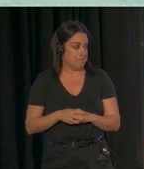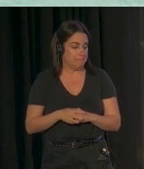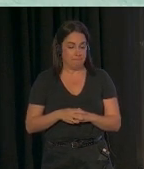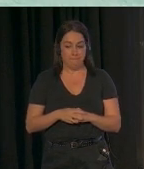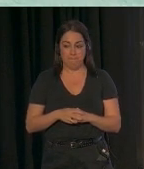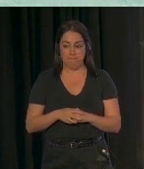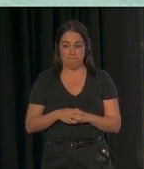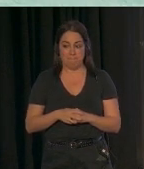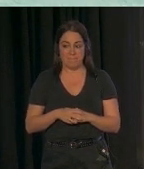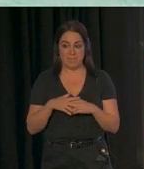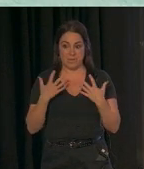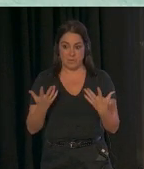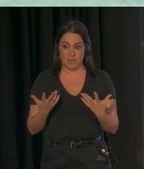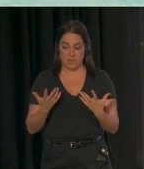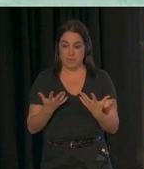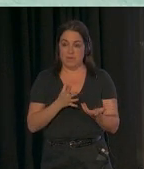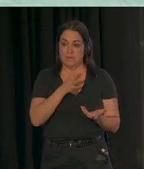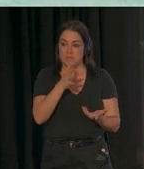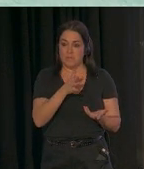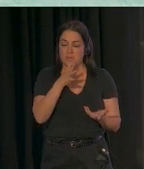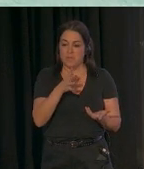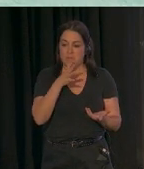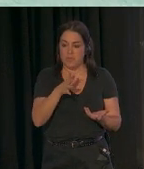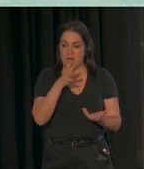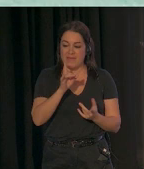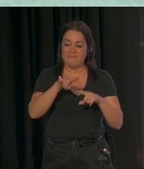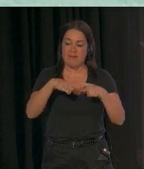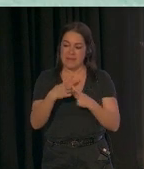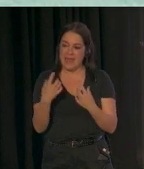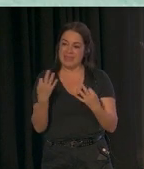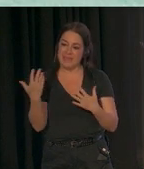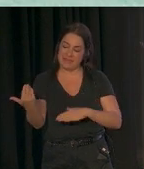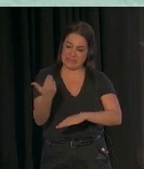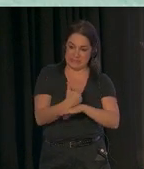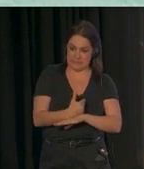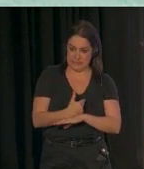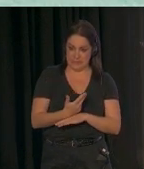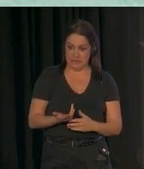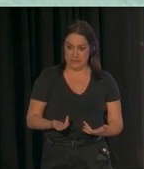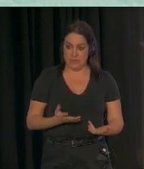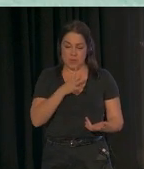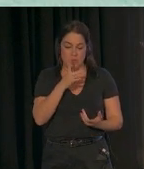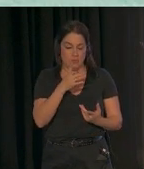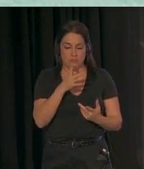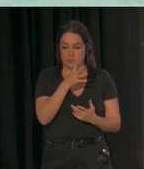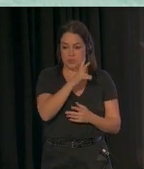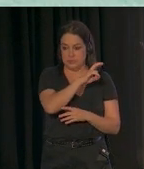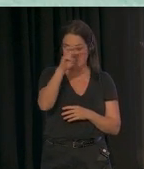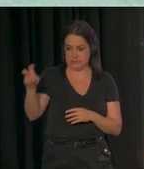Así que, bueno, ¿por qué deberían las familias venir a IPATS? Bueno, las familias vienen a las familias por distintos motivos.